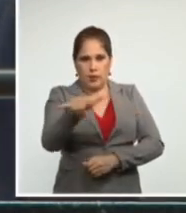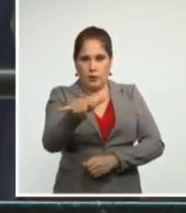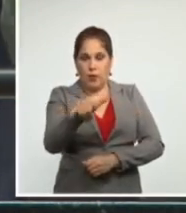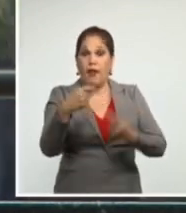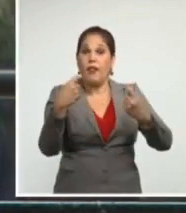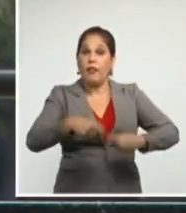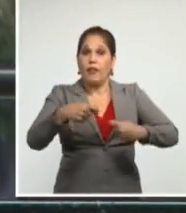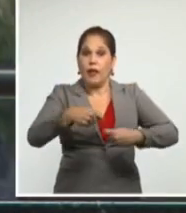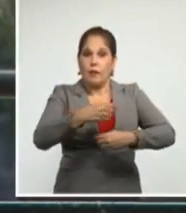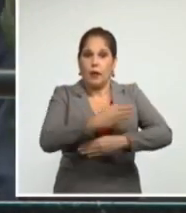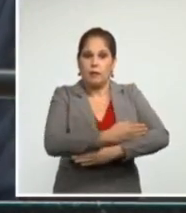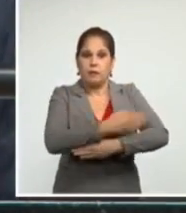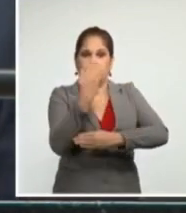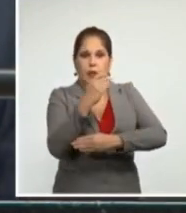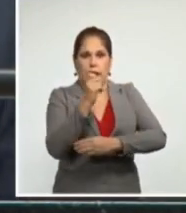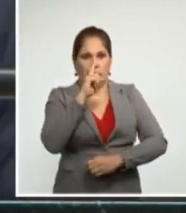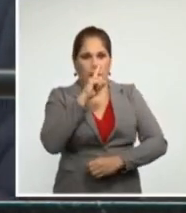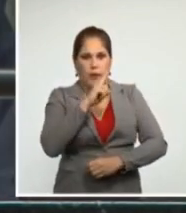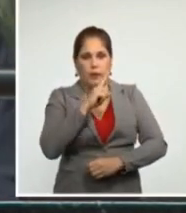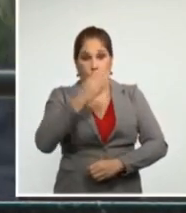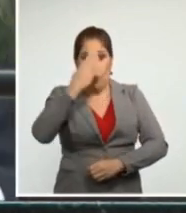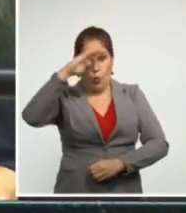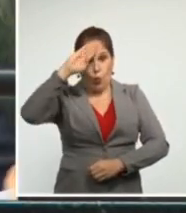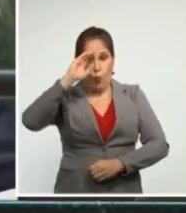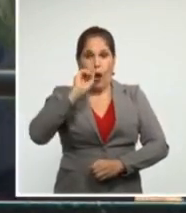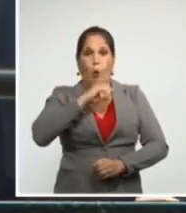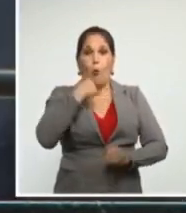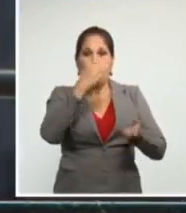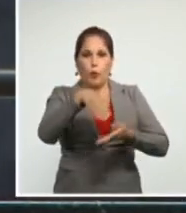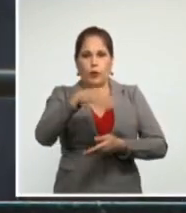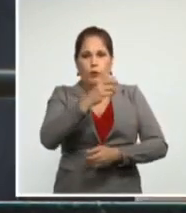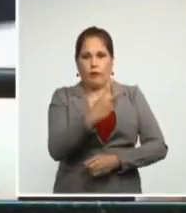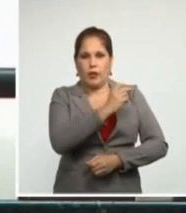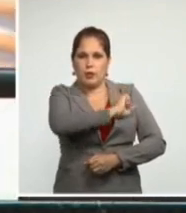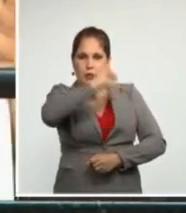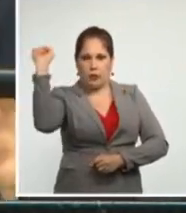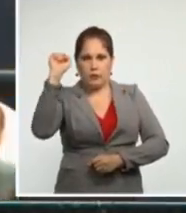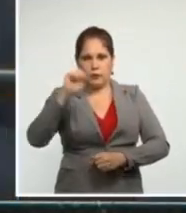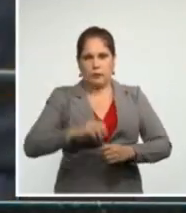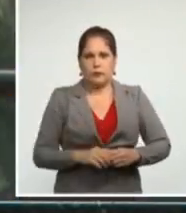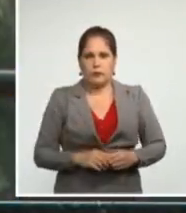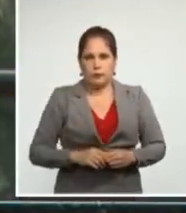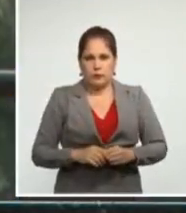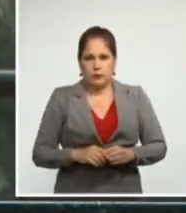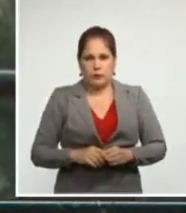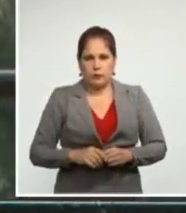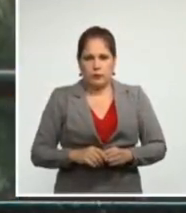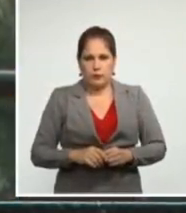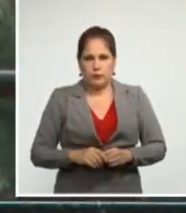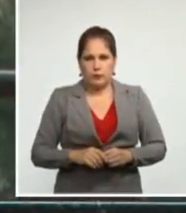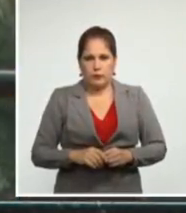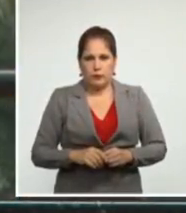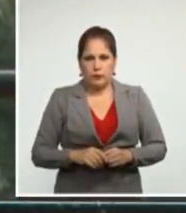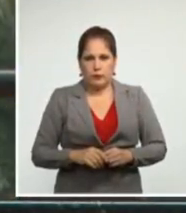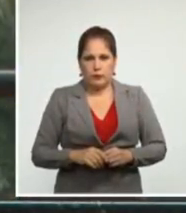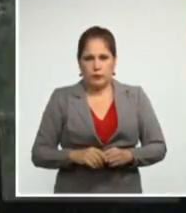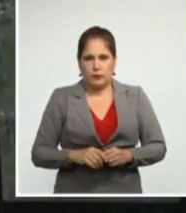cesar patria o muerte venceremos asfixia las hasta chau se